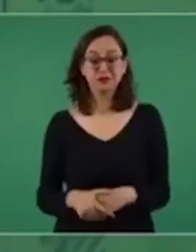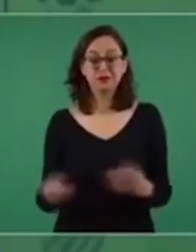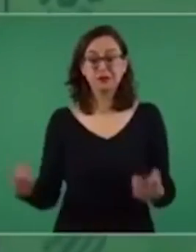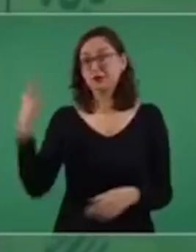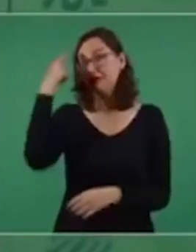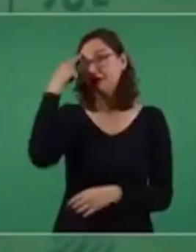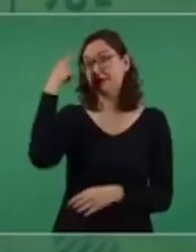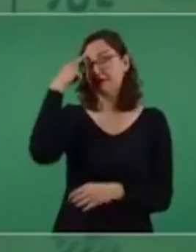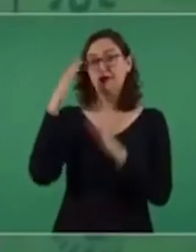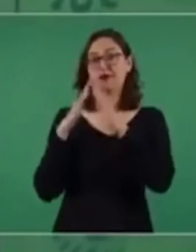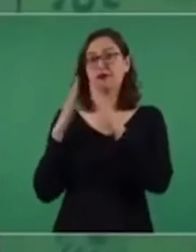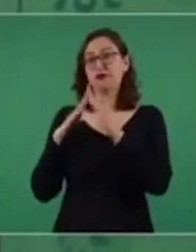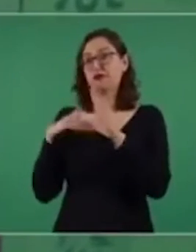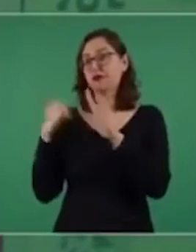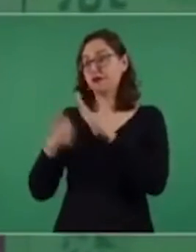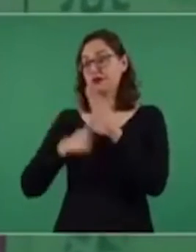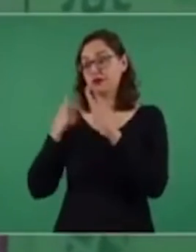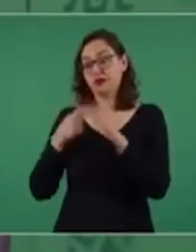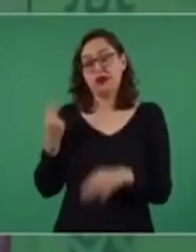pues nos vamos a quedar todo el tiempo.